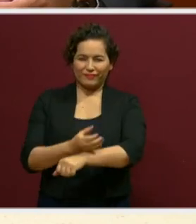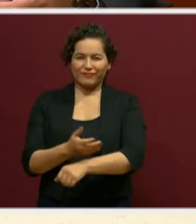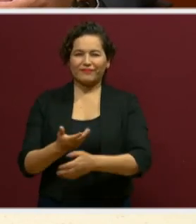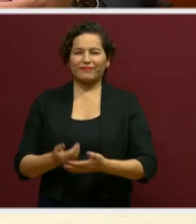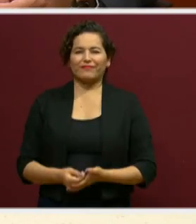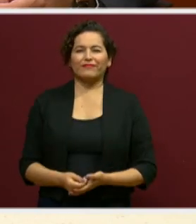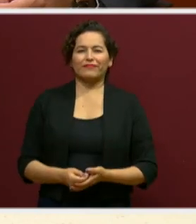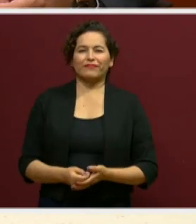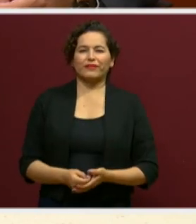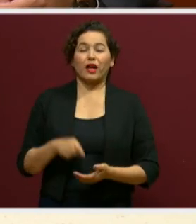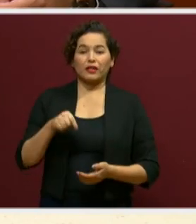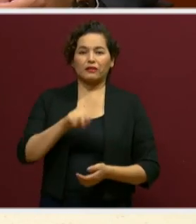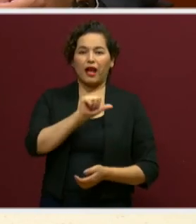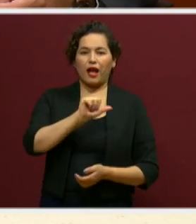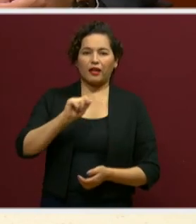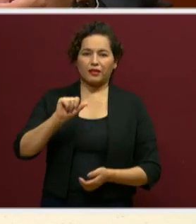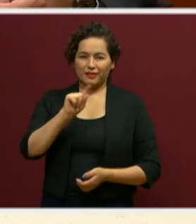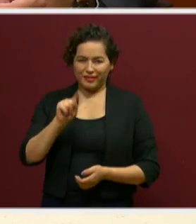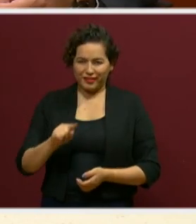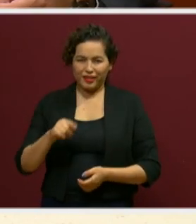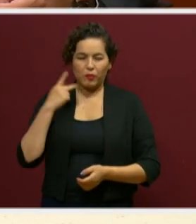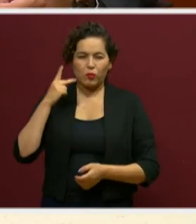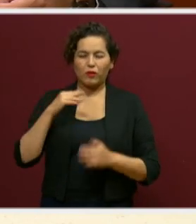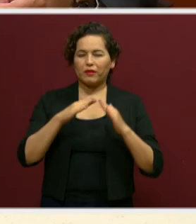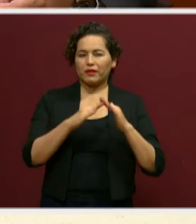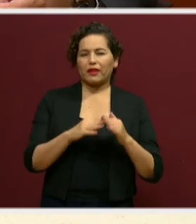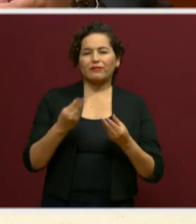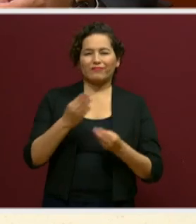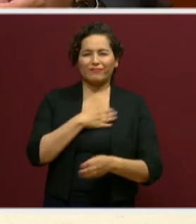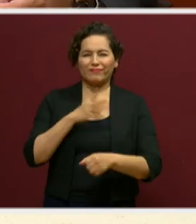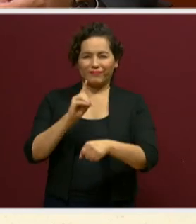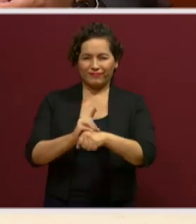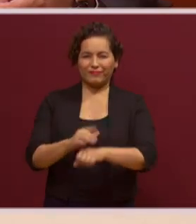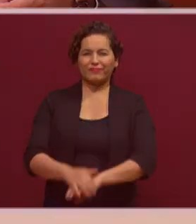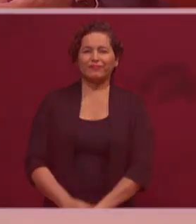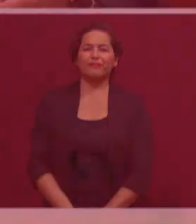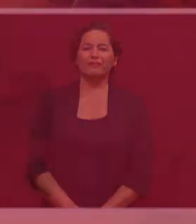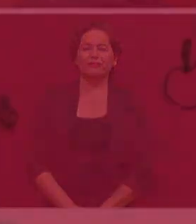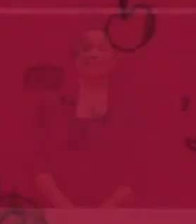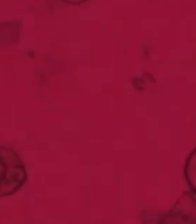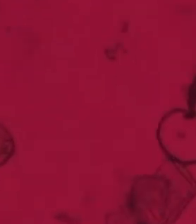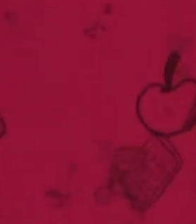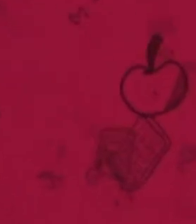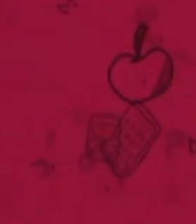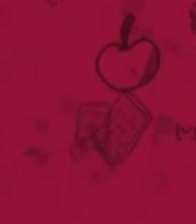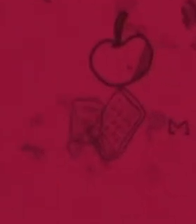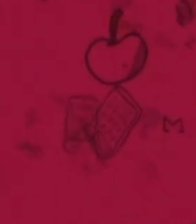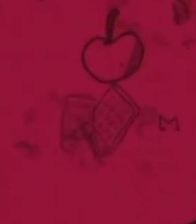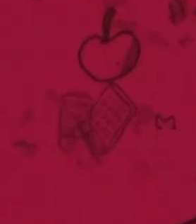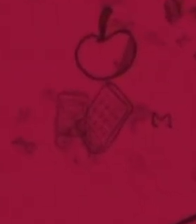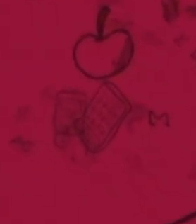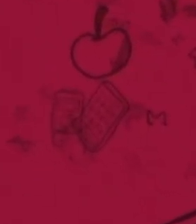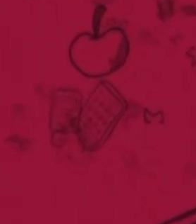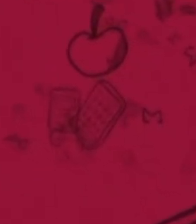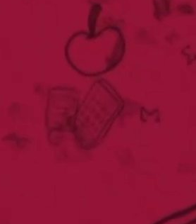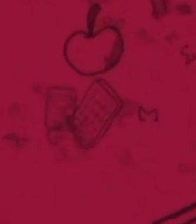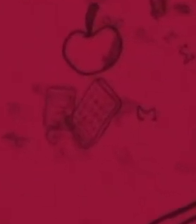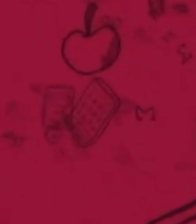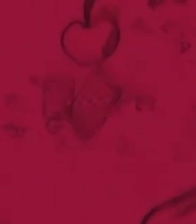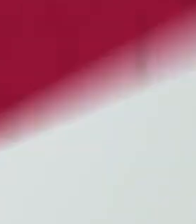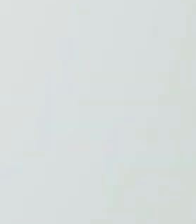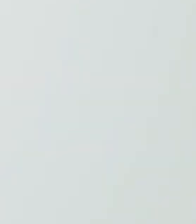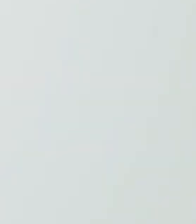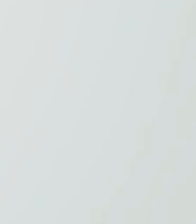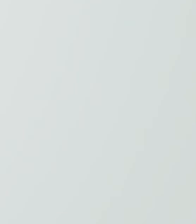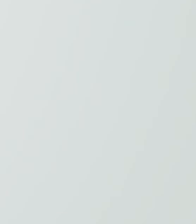la transmisión. Esto fue de la Z Puebla en Casa. Que tenga muy buen día. Esto fue de la